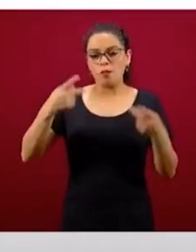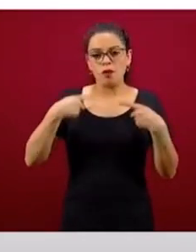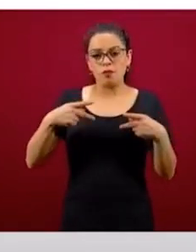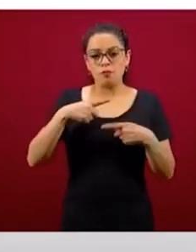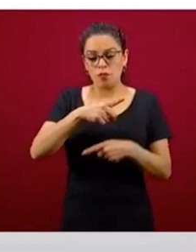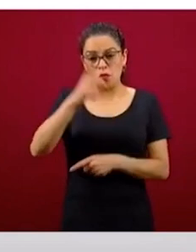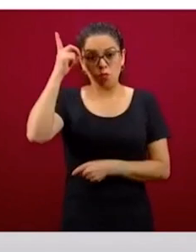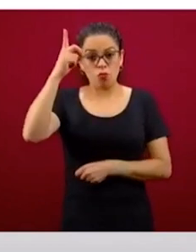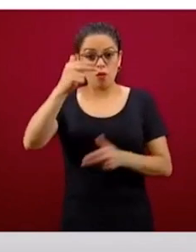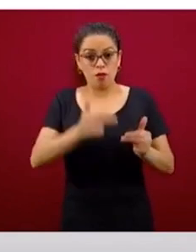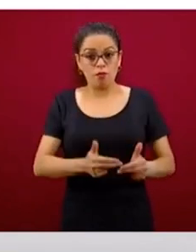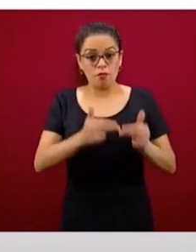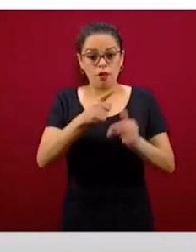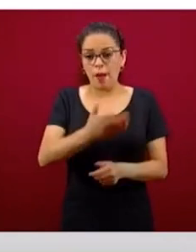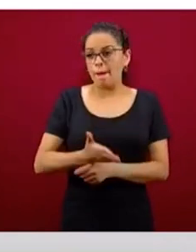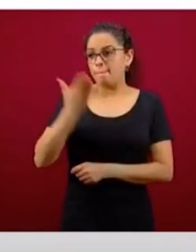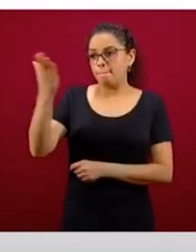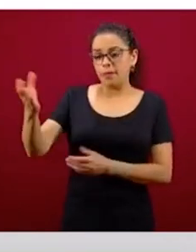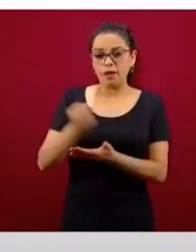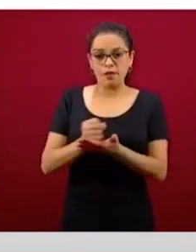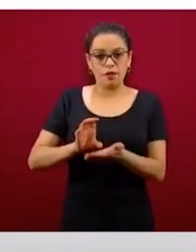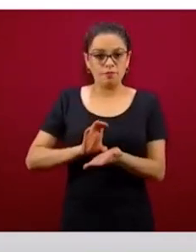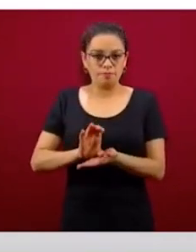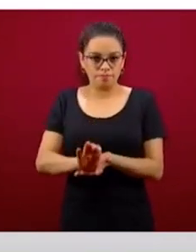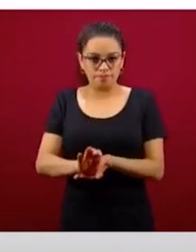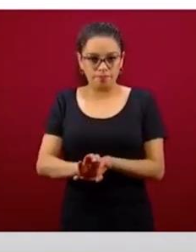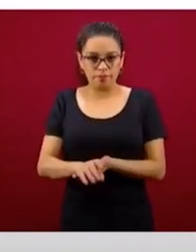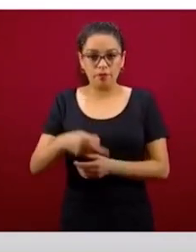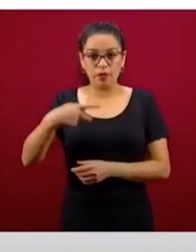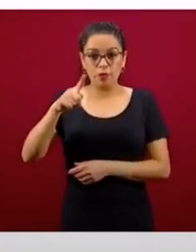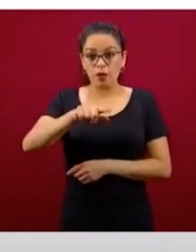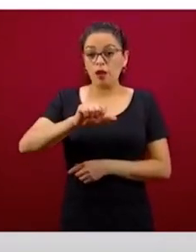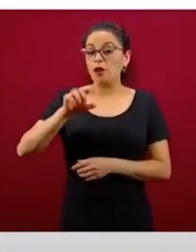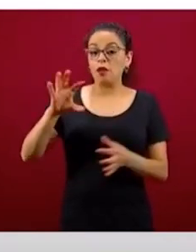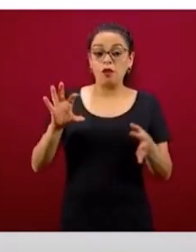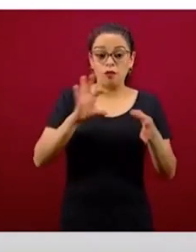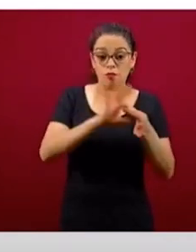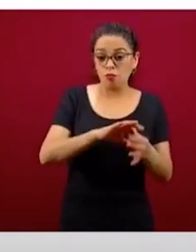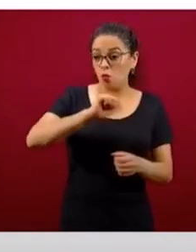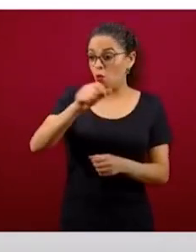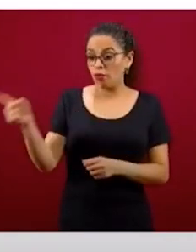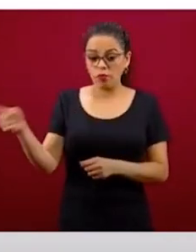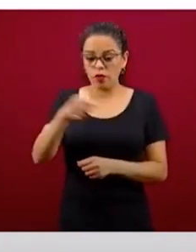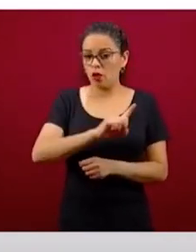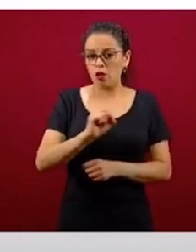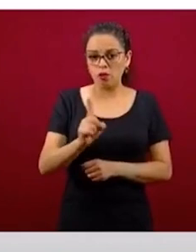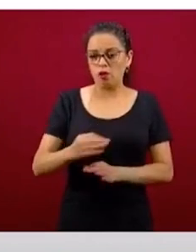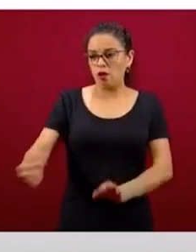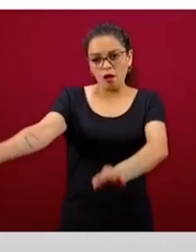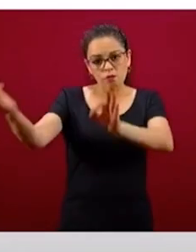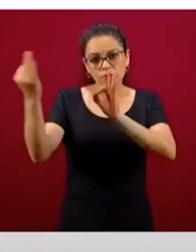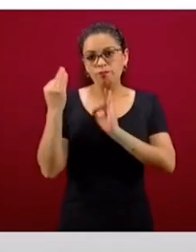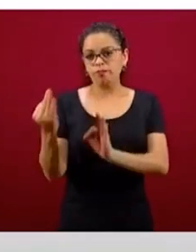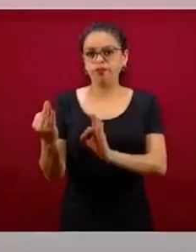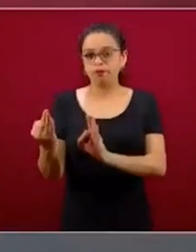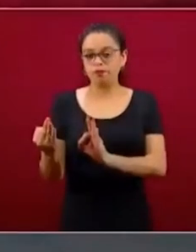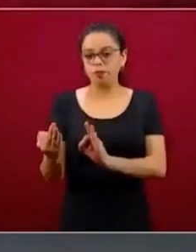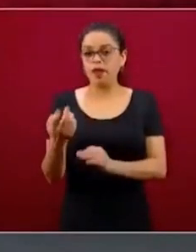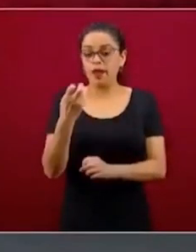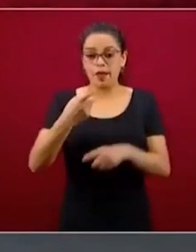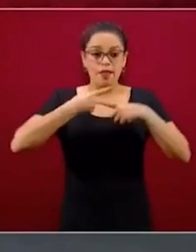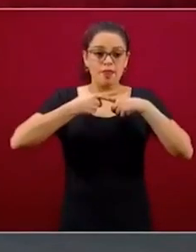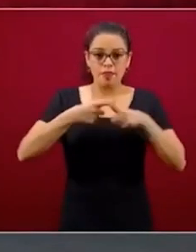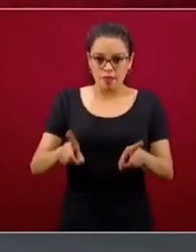el crédito. La diferencia es que aquí no hay intermediarios, la diferencia es que aquí la tasa de interés es del seis por ciento y la gran diferencia es que las